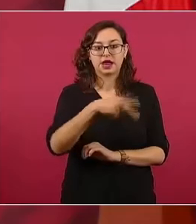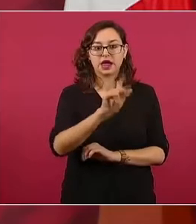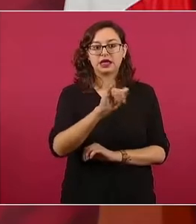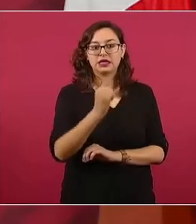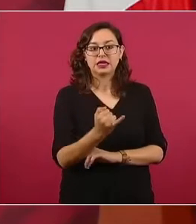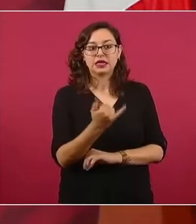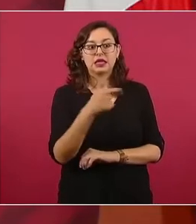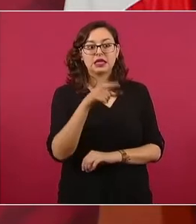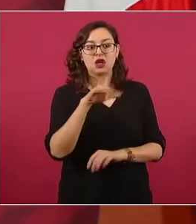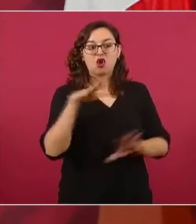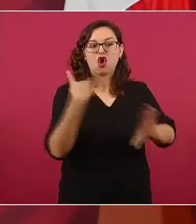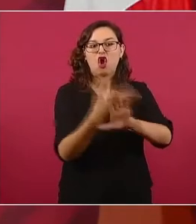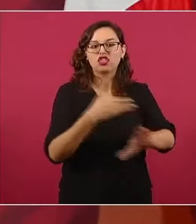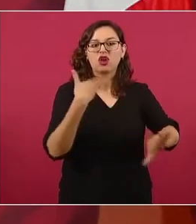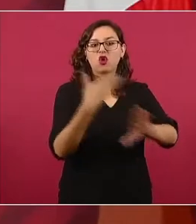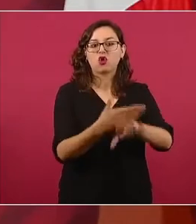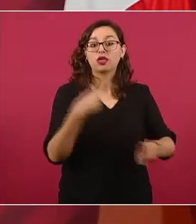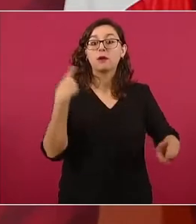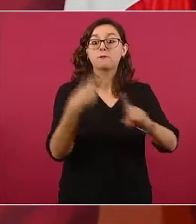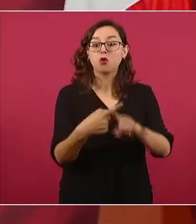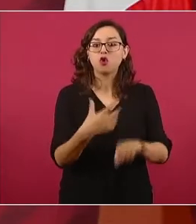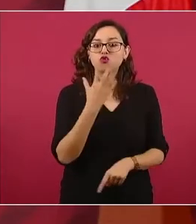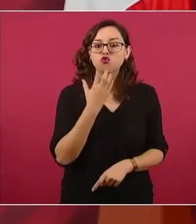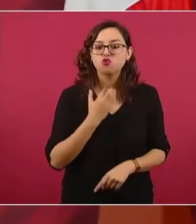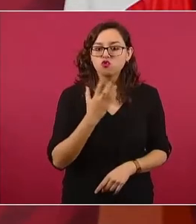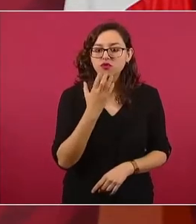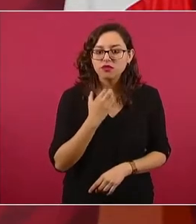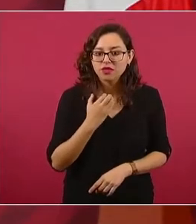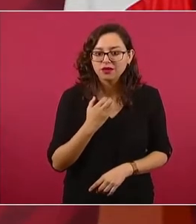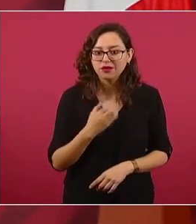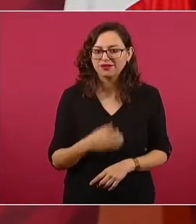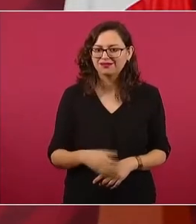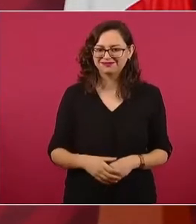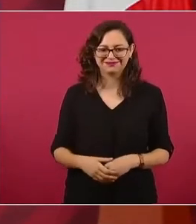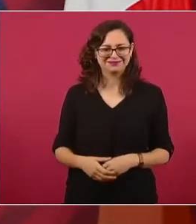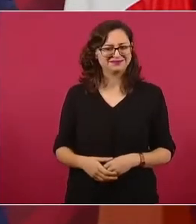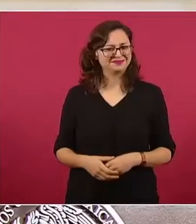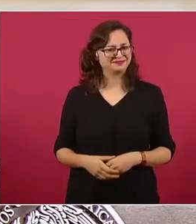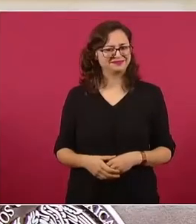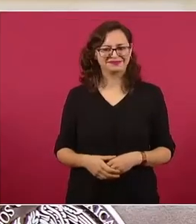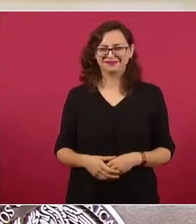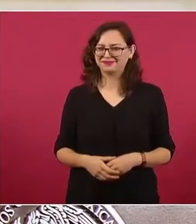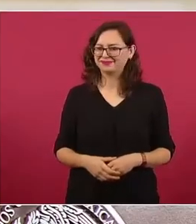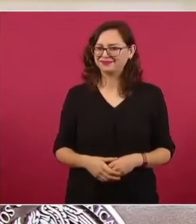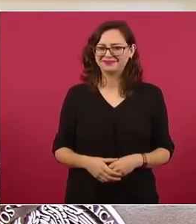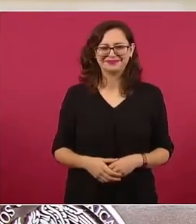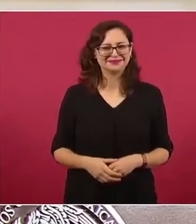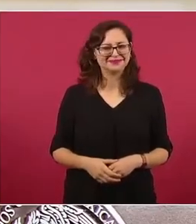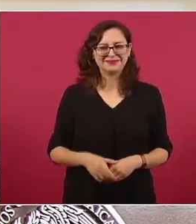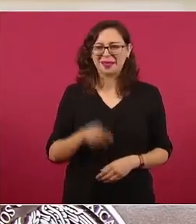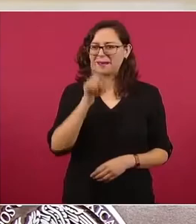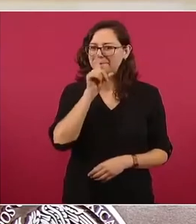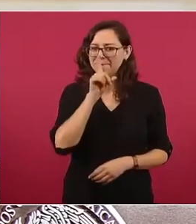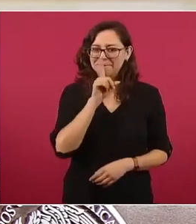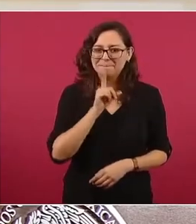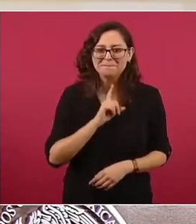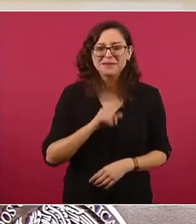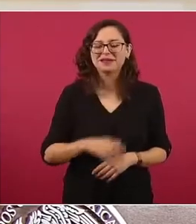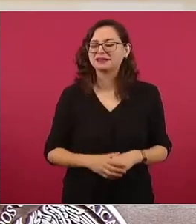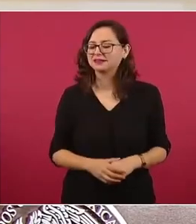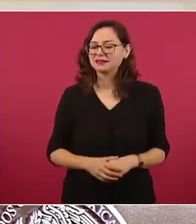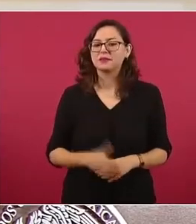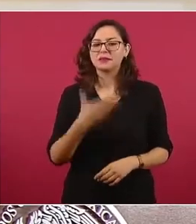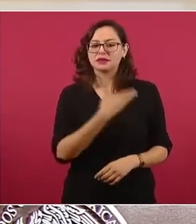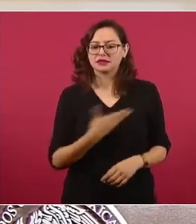Eso es mentira. Todo lo contrario. El presidente López Obrador admira la cultura y es amigo de la comunidad